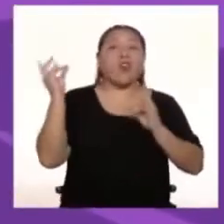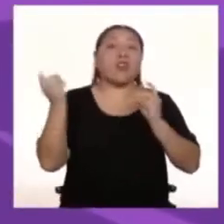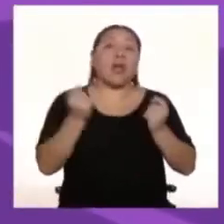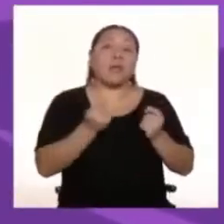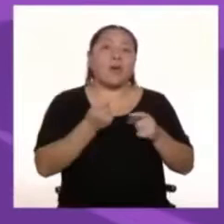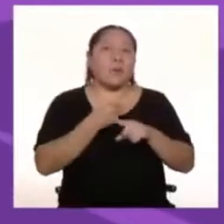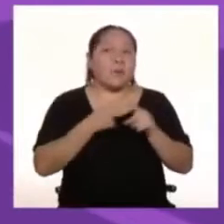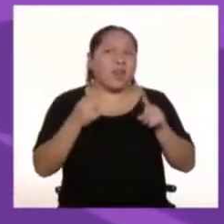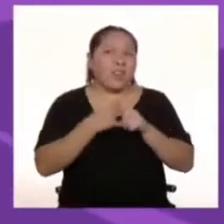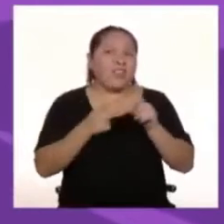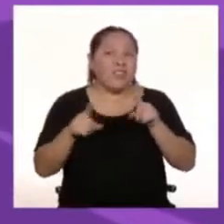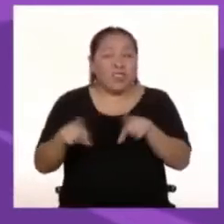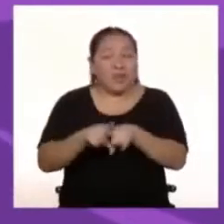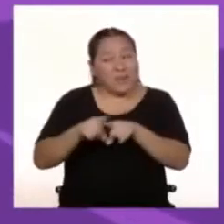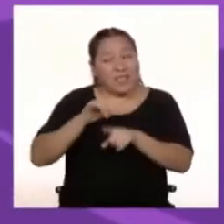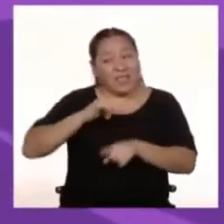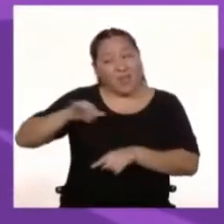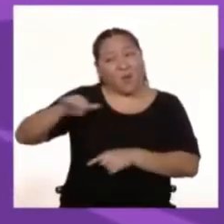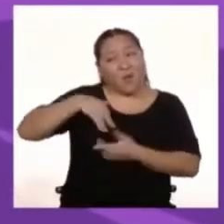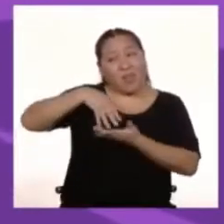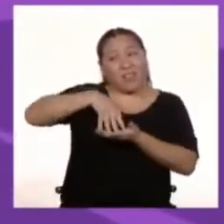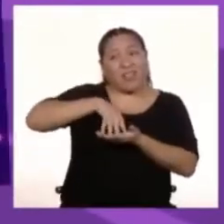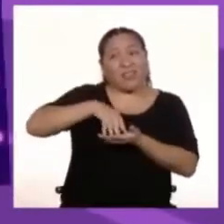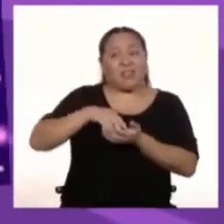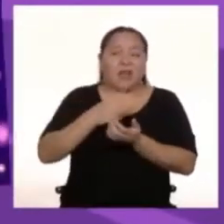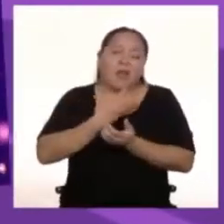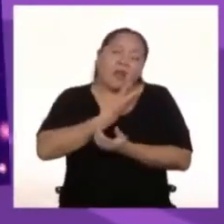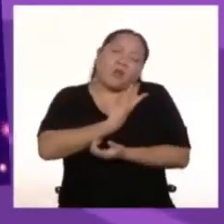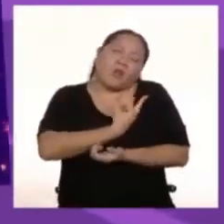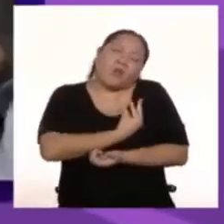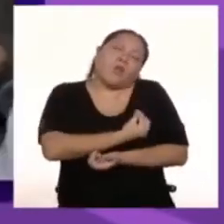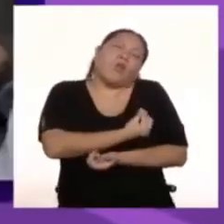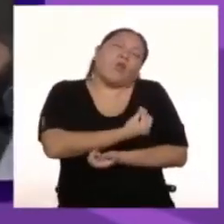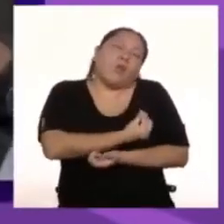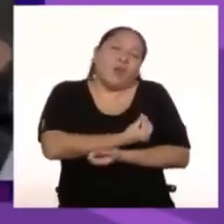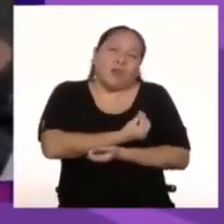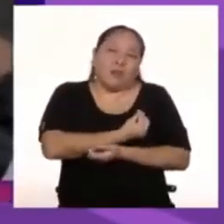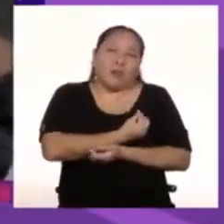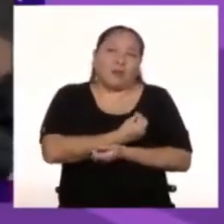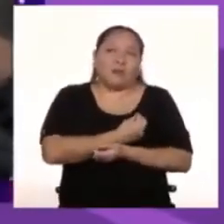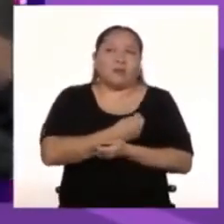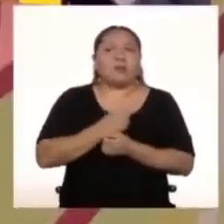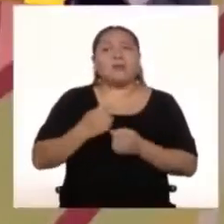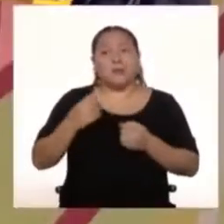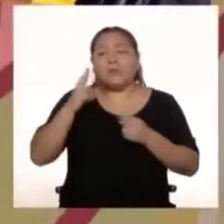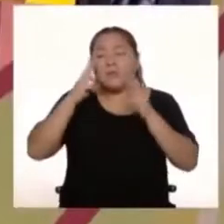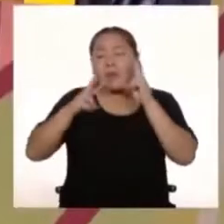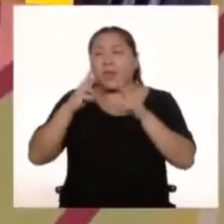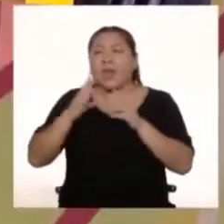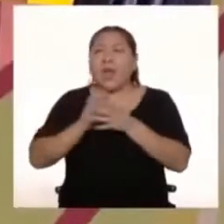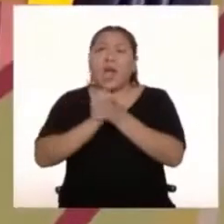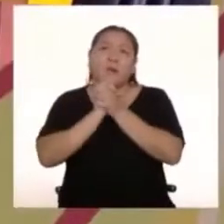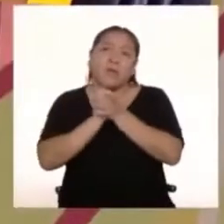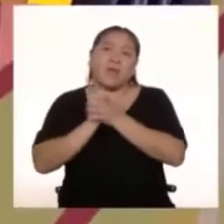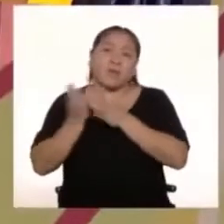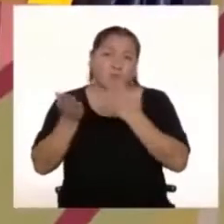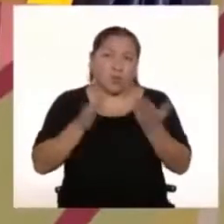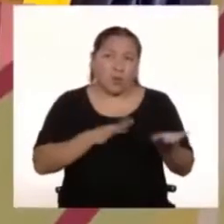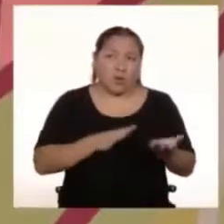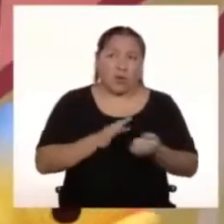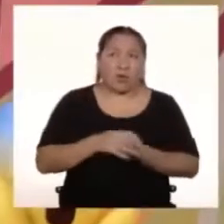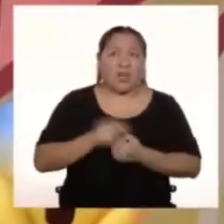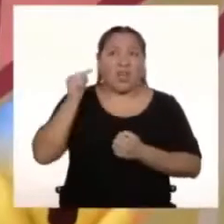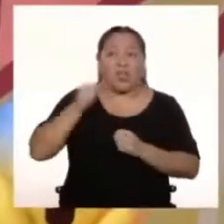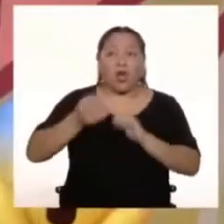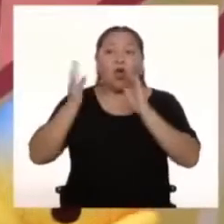sufren las mismas fragilidades que nosotros Se enamoran, se desilusionan Y sufren la muerte de sus amigos Ellos ponen orden a un mundo